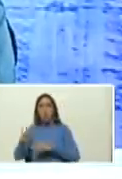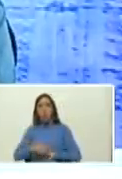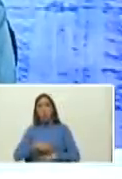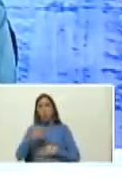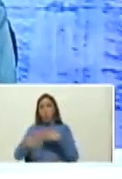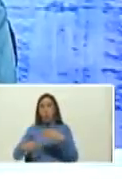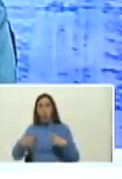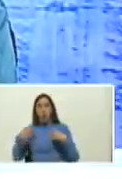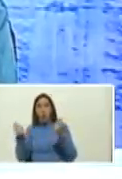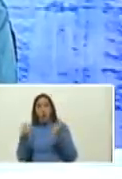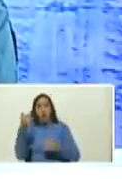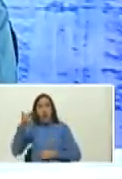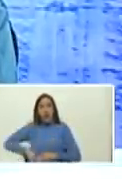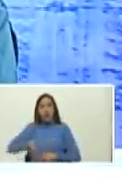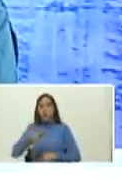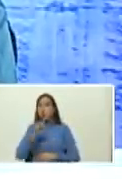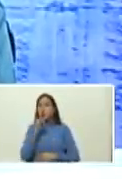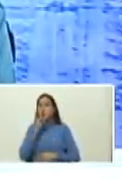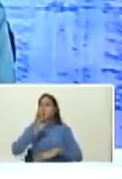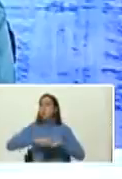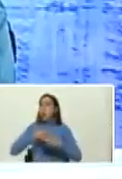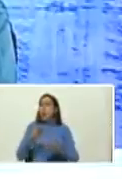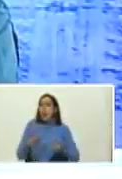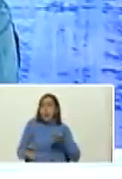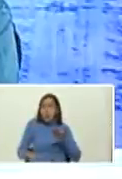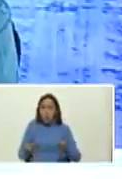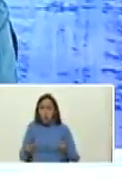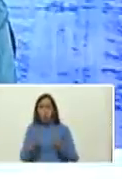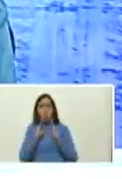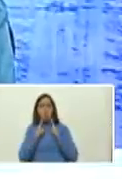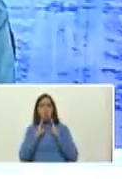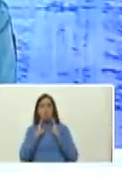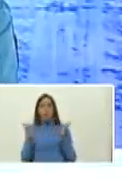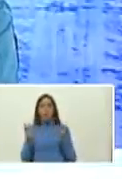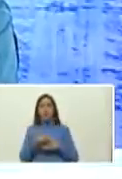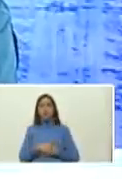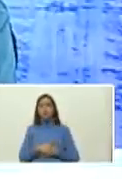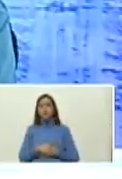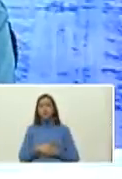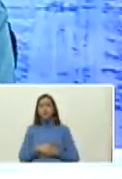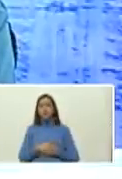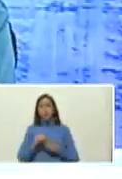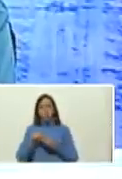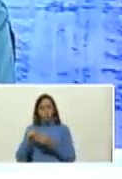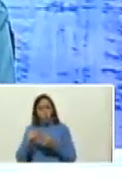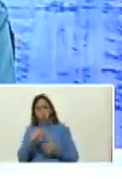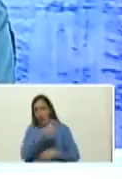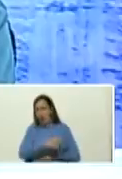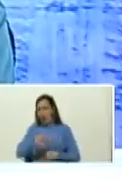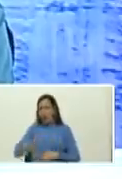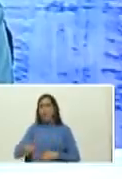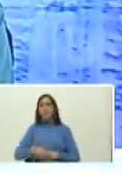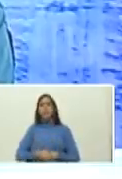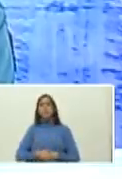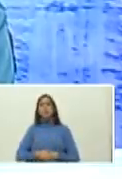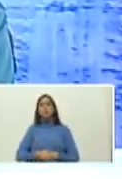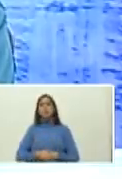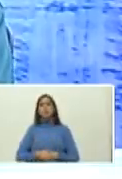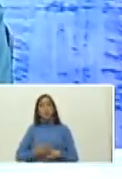día esto es muy importante porque es un equilibrio favorable a la recuperación a la gente que se le da de alta